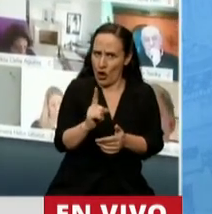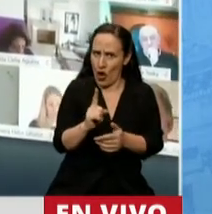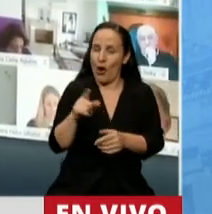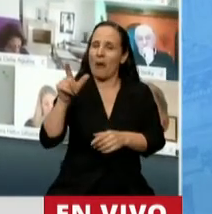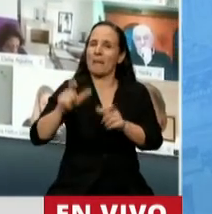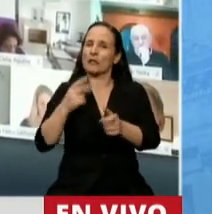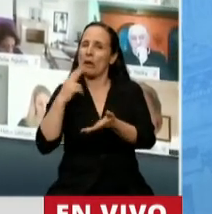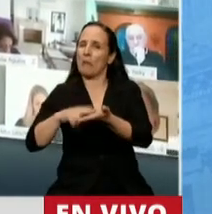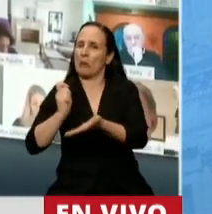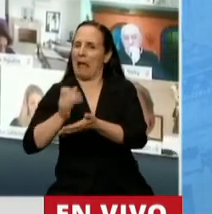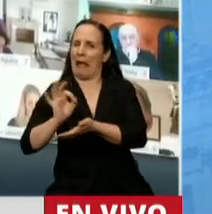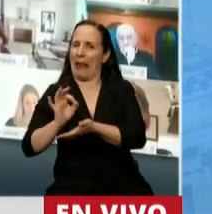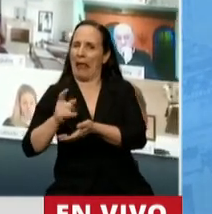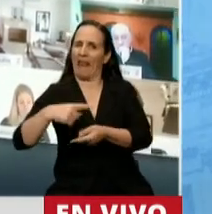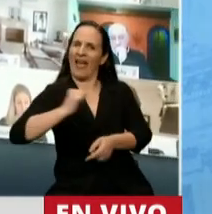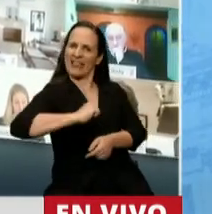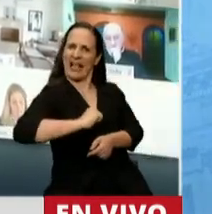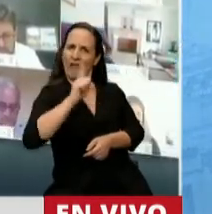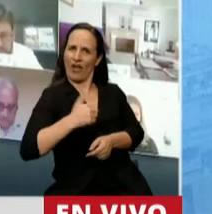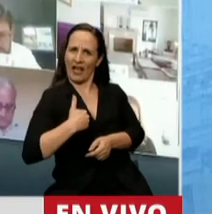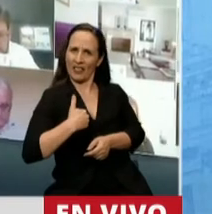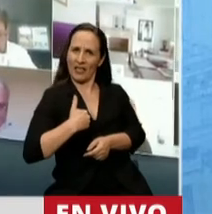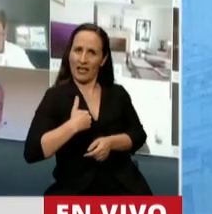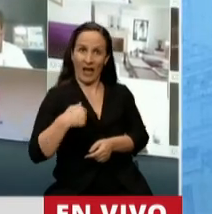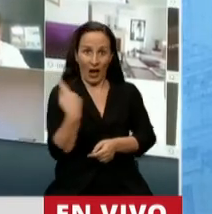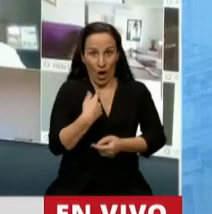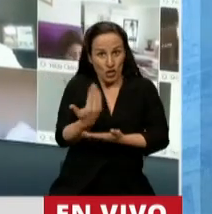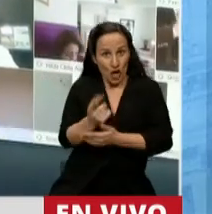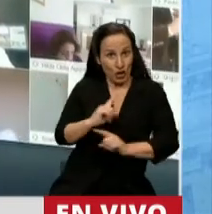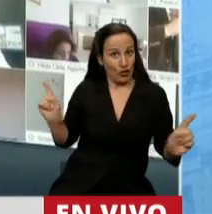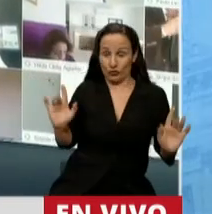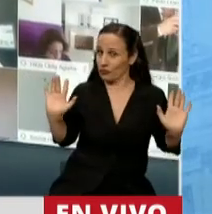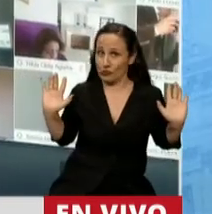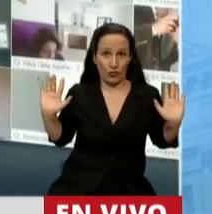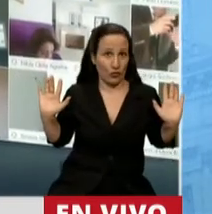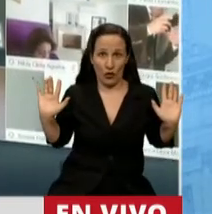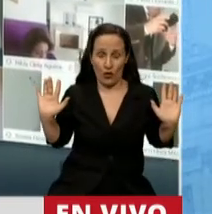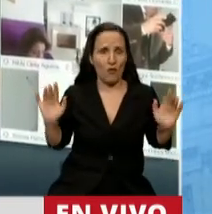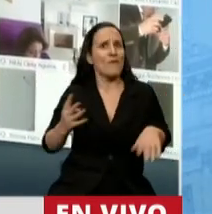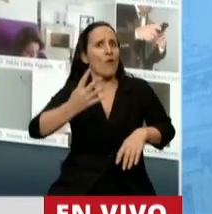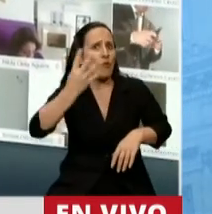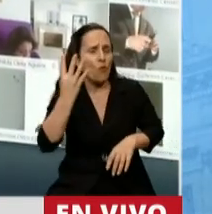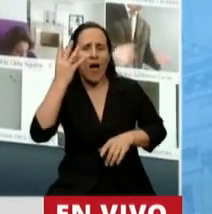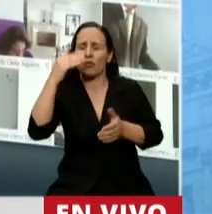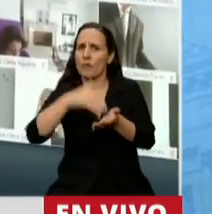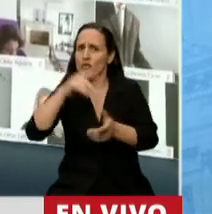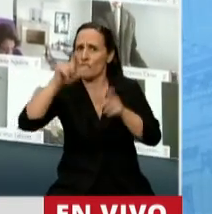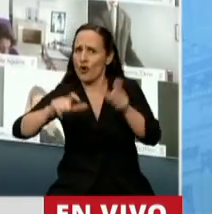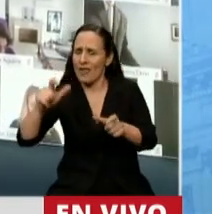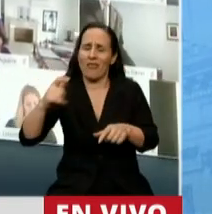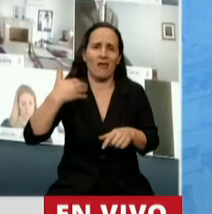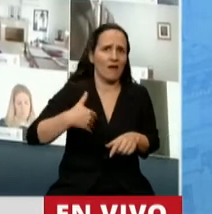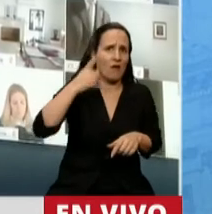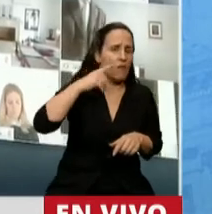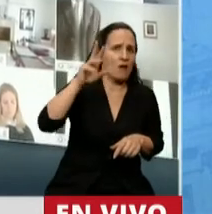Estado, estafaron a nuestro país. Señor presidente, 4 millones de argentinos y argentinas se van a